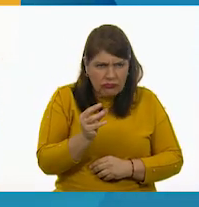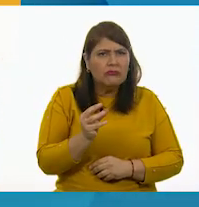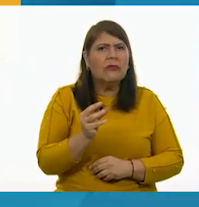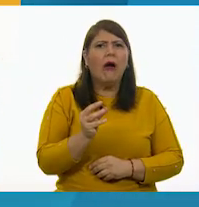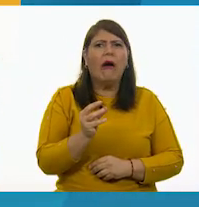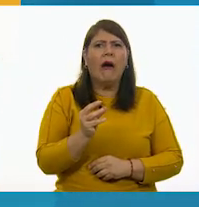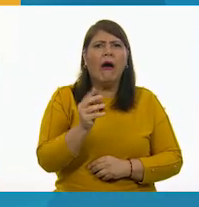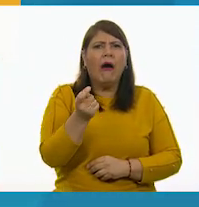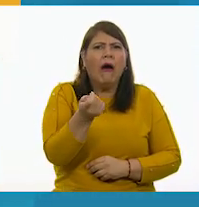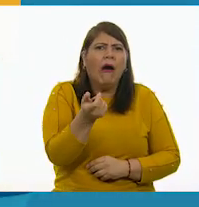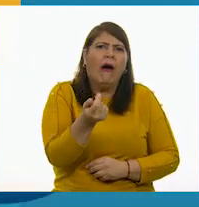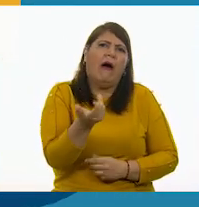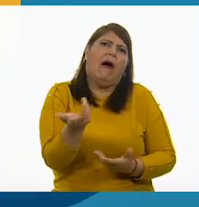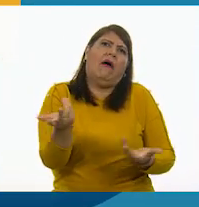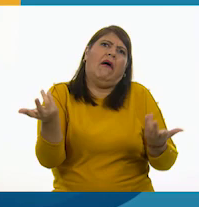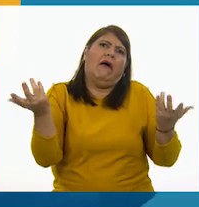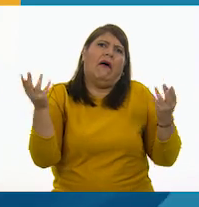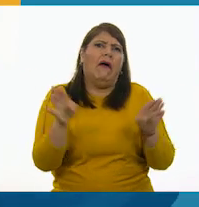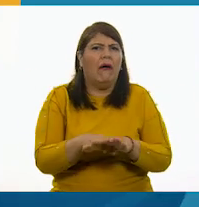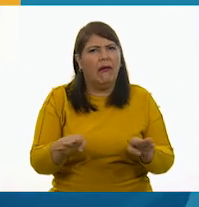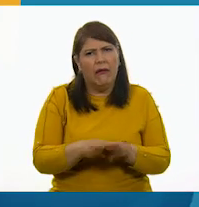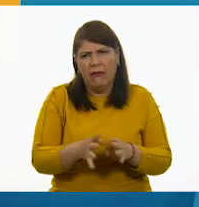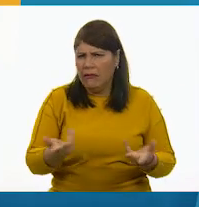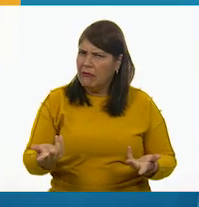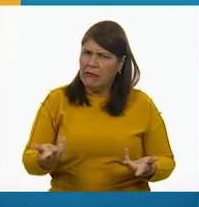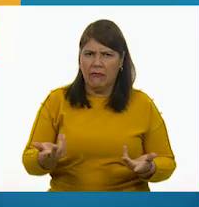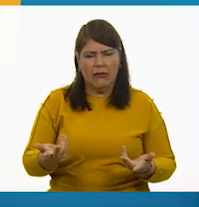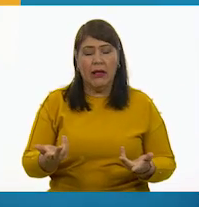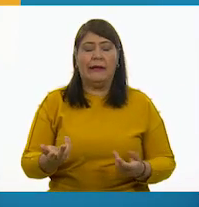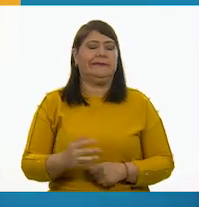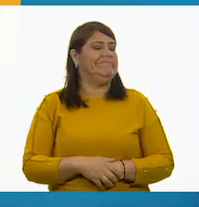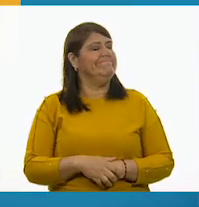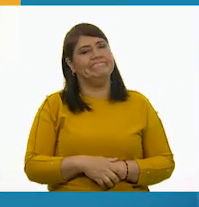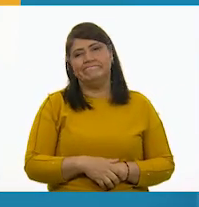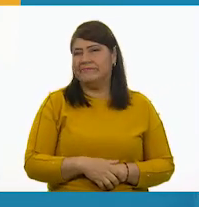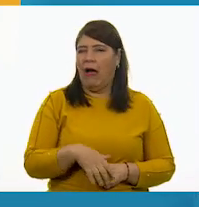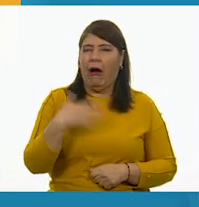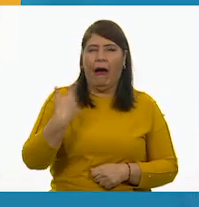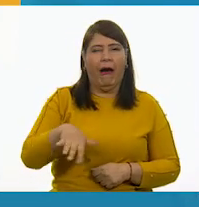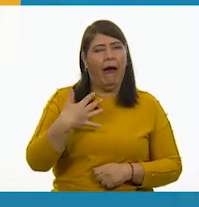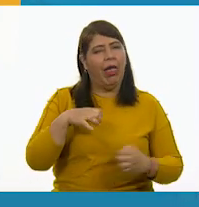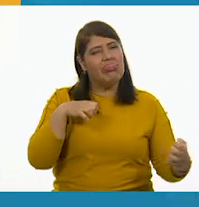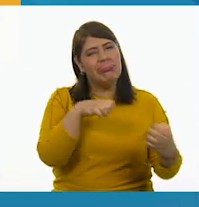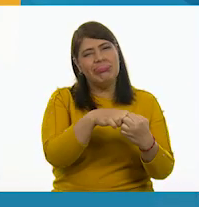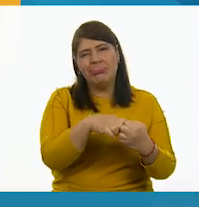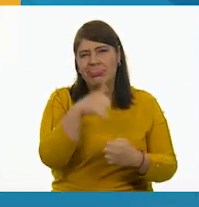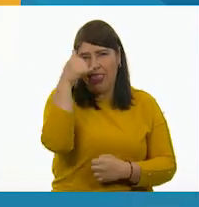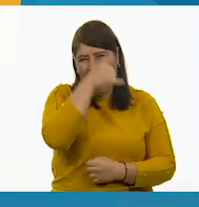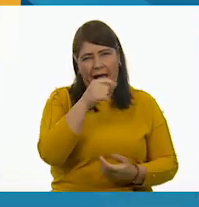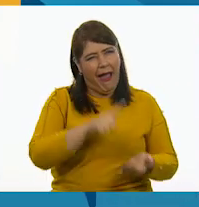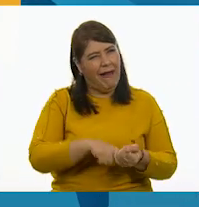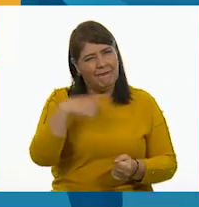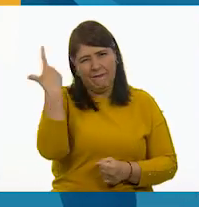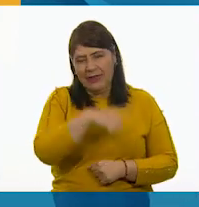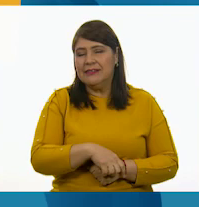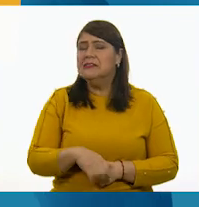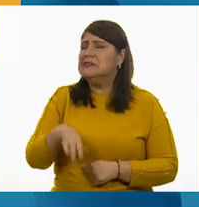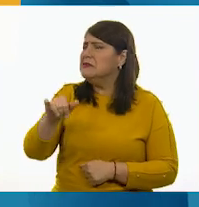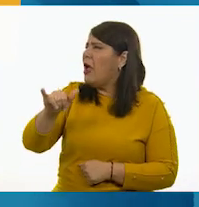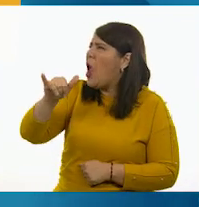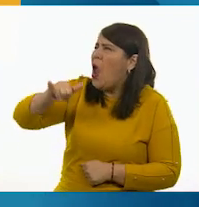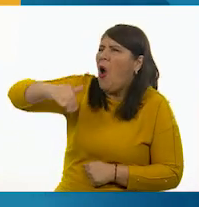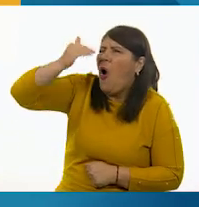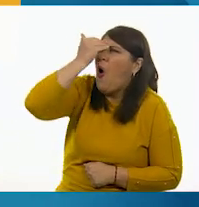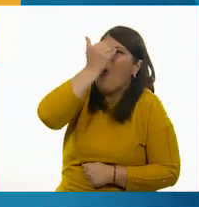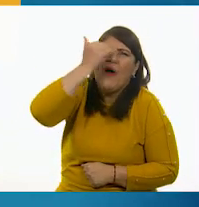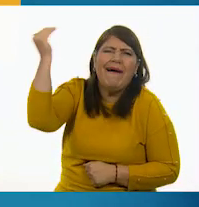canica, don Leopoldo. ¡Ay, no me digan, te chamaquearon feo! ¡Horrible, don Leopoldo! ¡Me chamaquearon